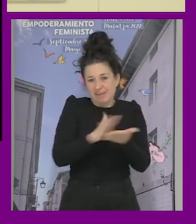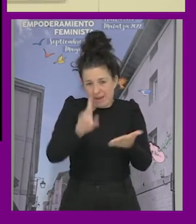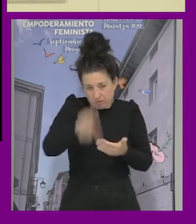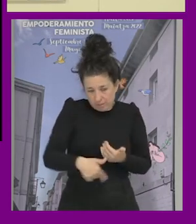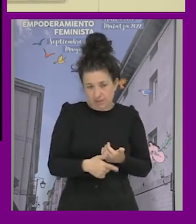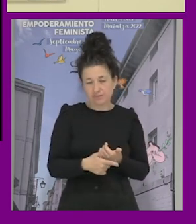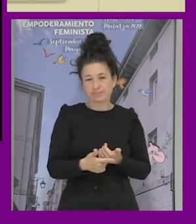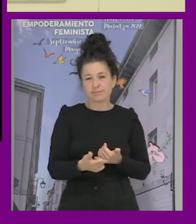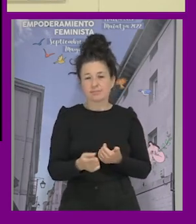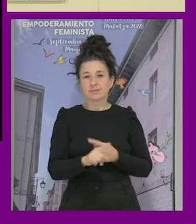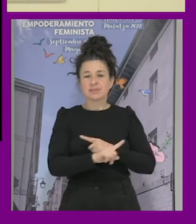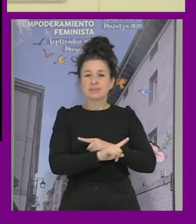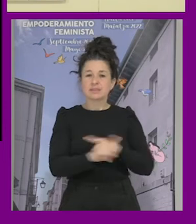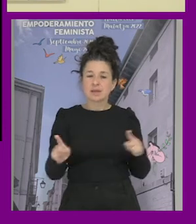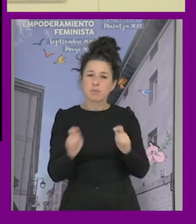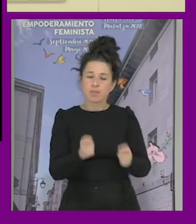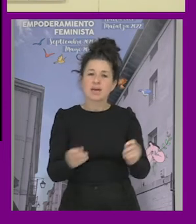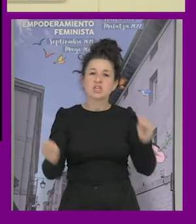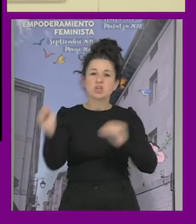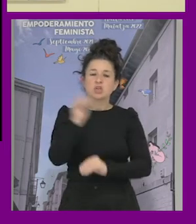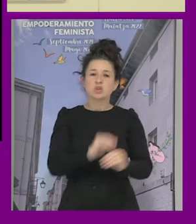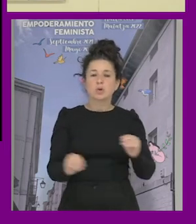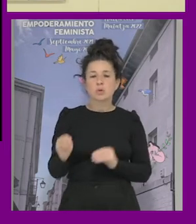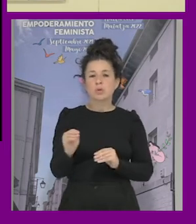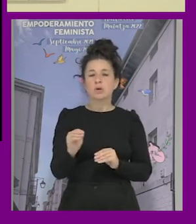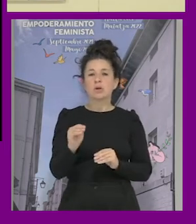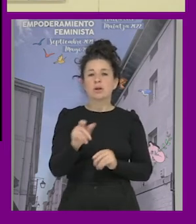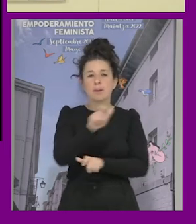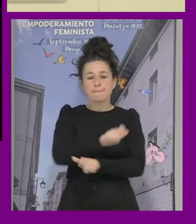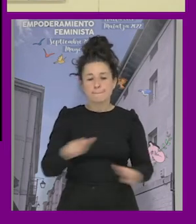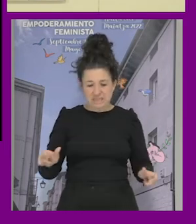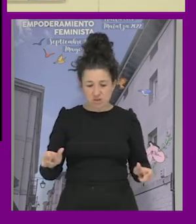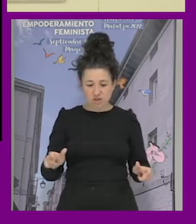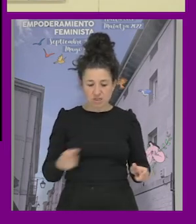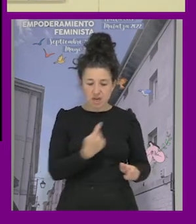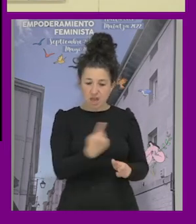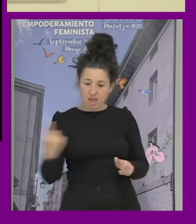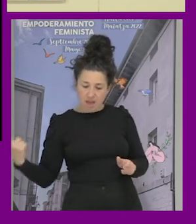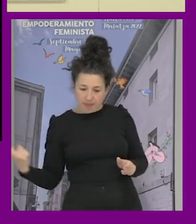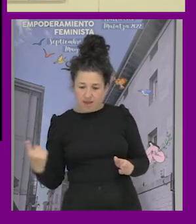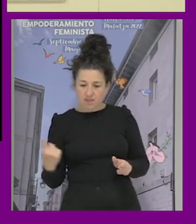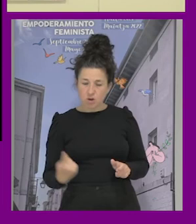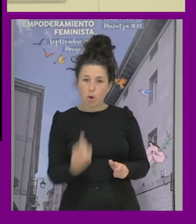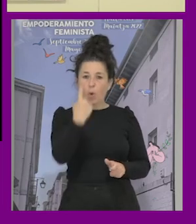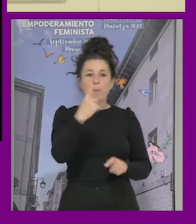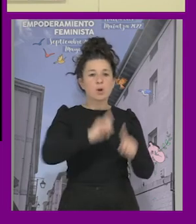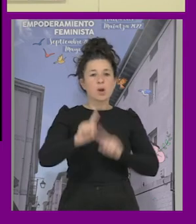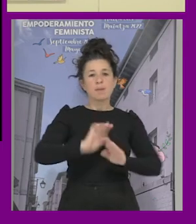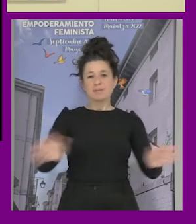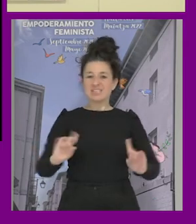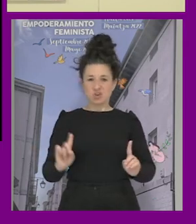resuelve el tema de que las personas somos tenemos a la vez varias problemáticas juntas ¿no?